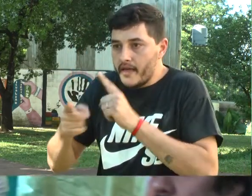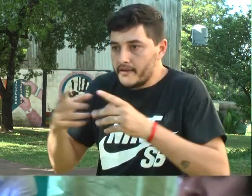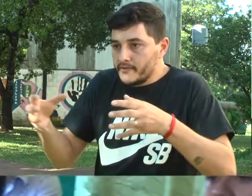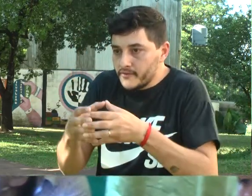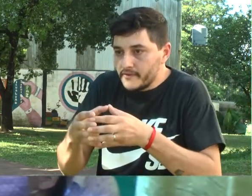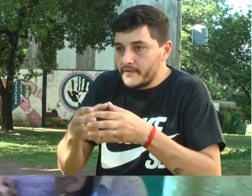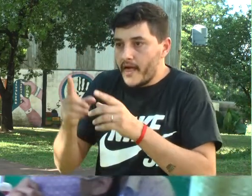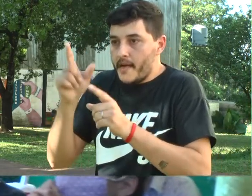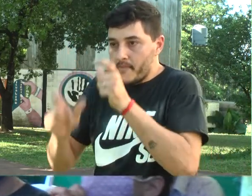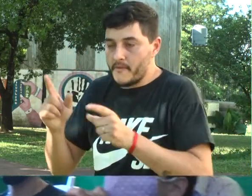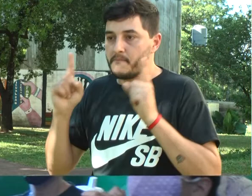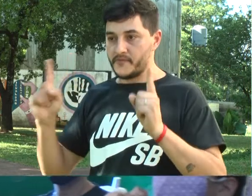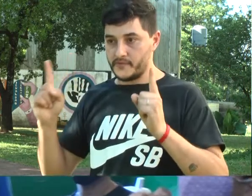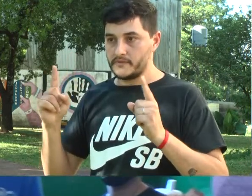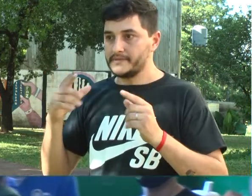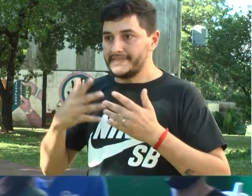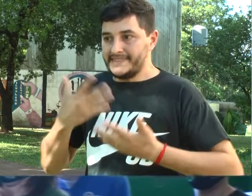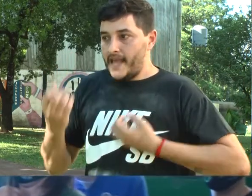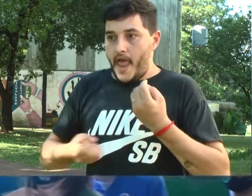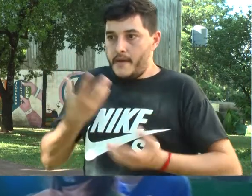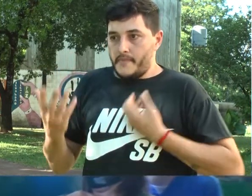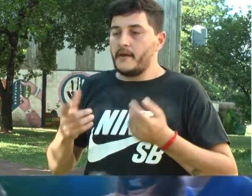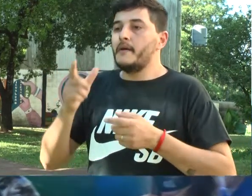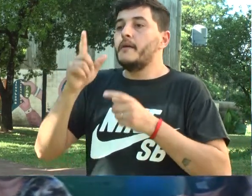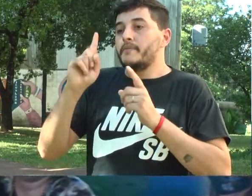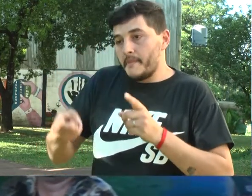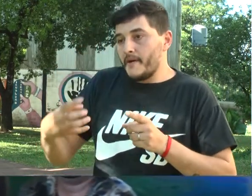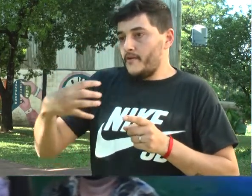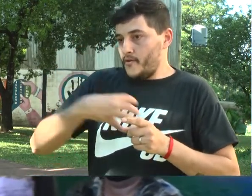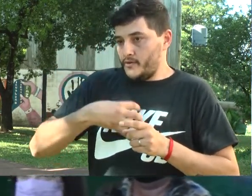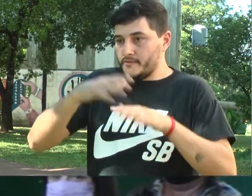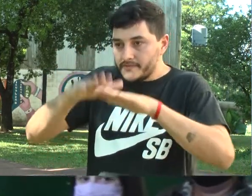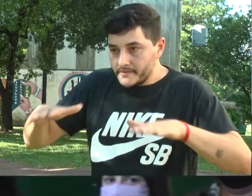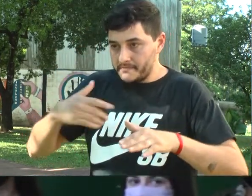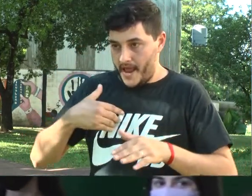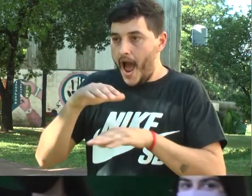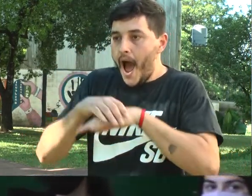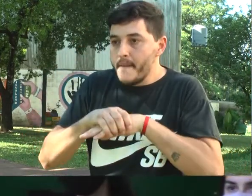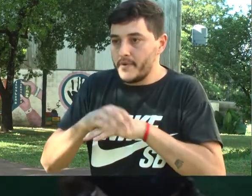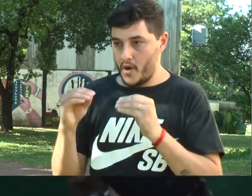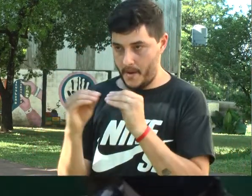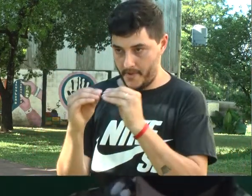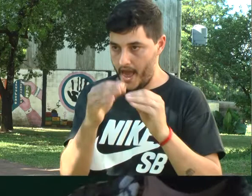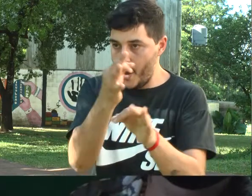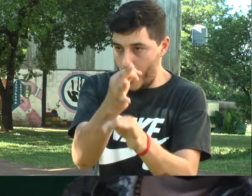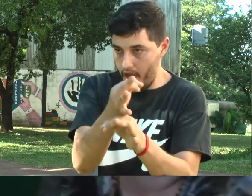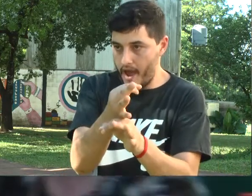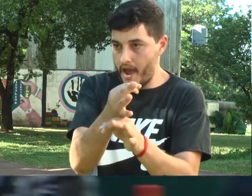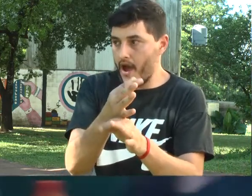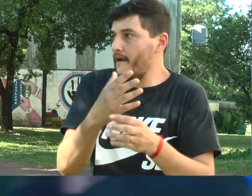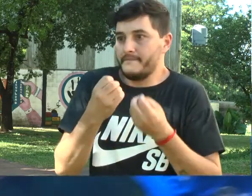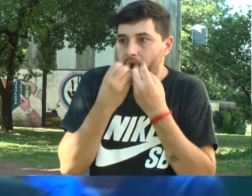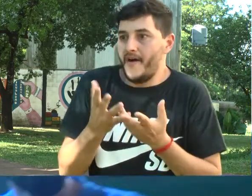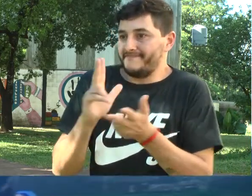de poder mejorar, aprender, integrarme. Los profesores siempre me trataron bien. Fui